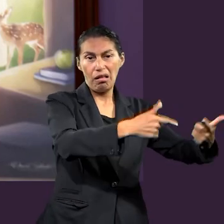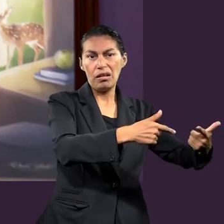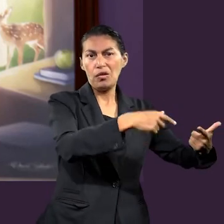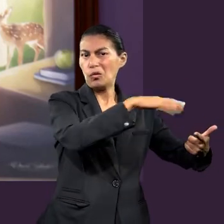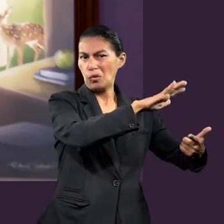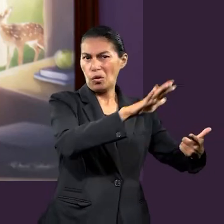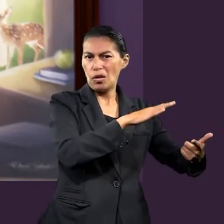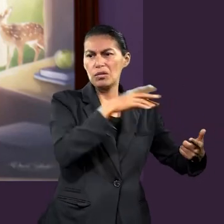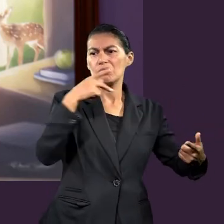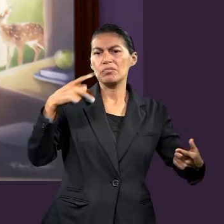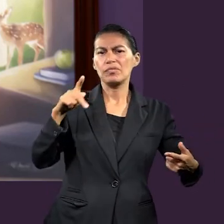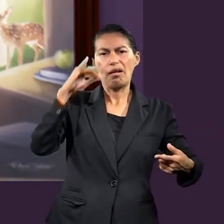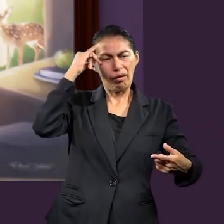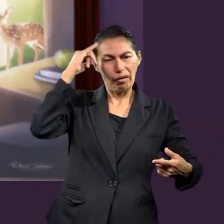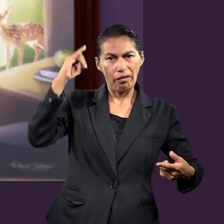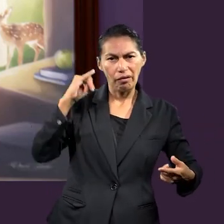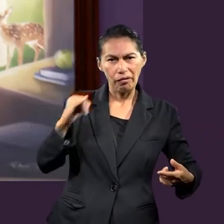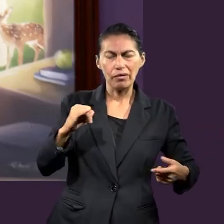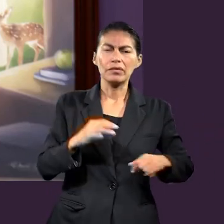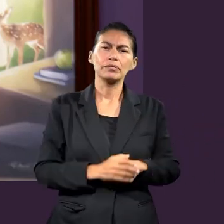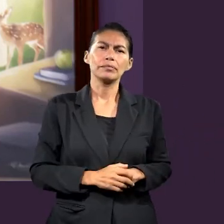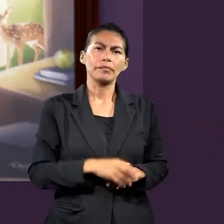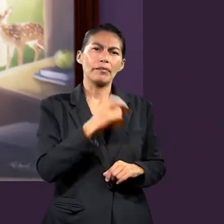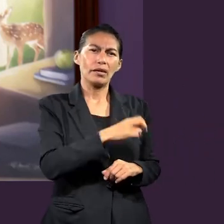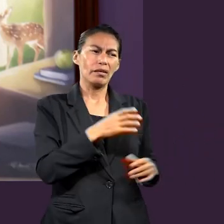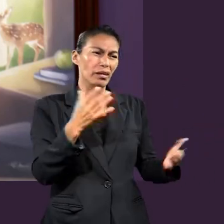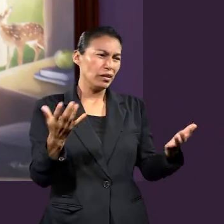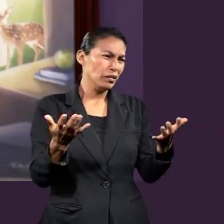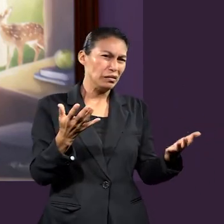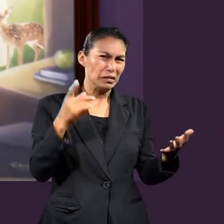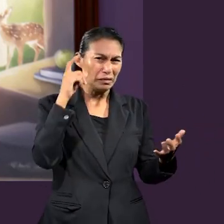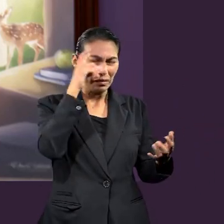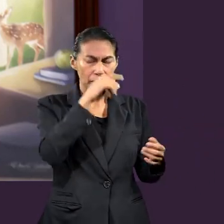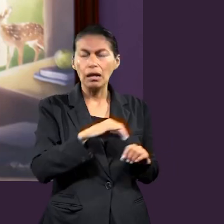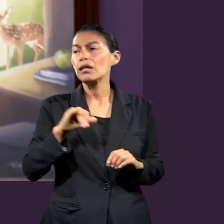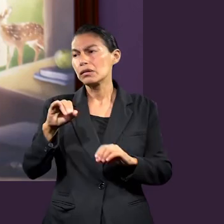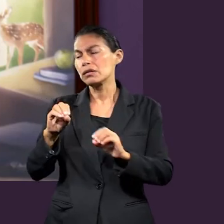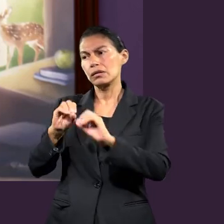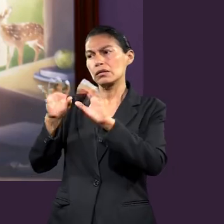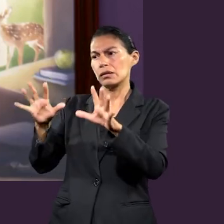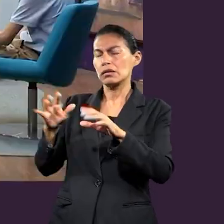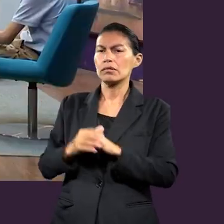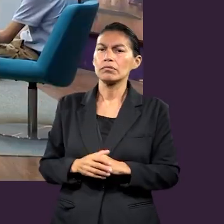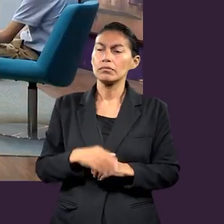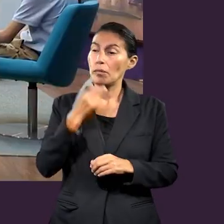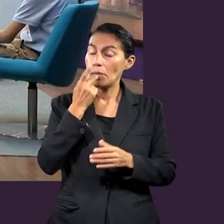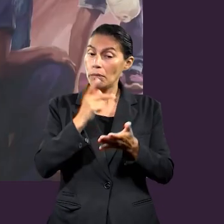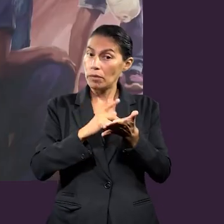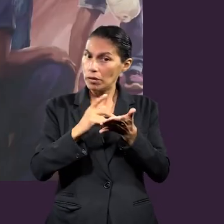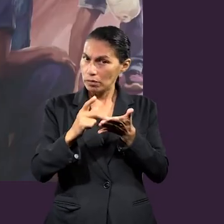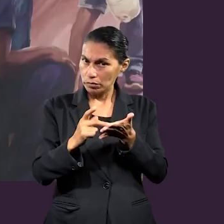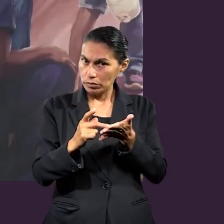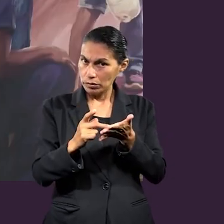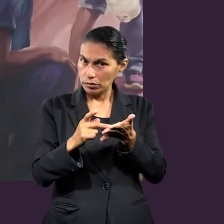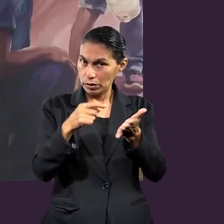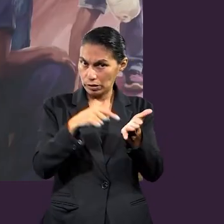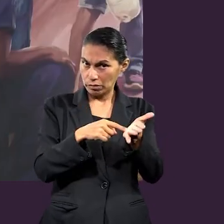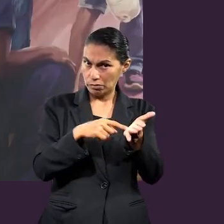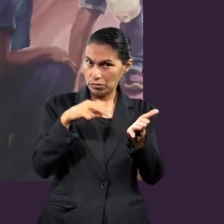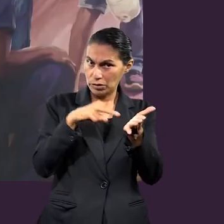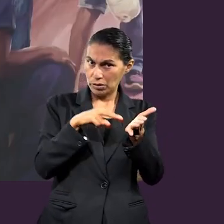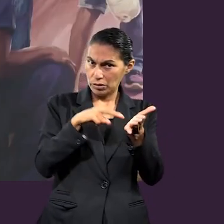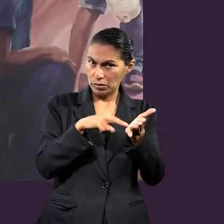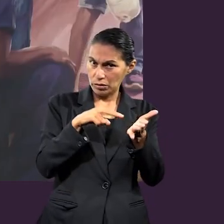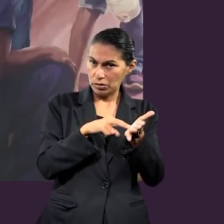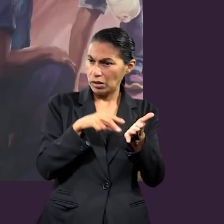familias y tal vez hasta generaciones después seguían siendo propiedad de sus amos. Entonces, está este contraste, ¿no? Por supuesto. Pablo,